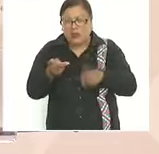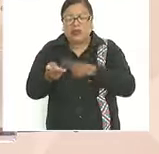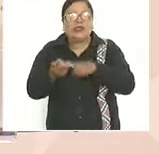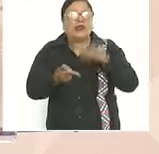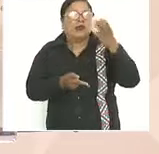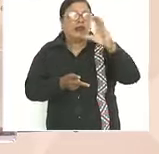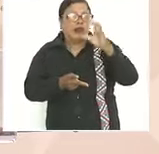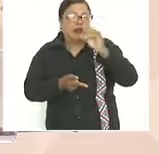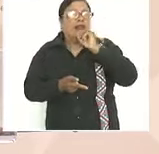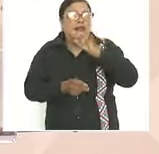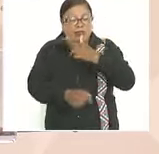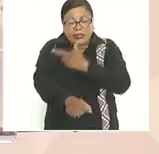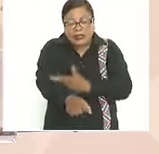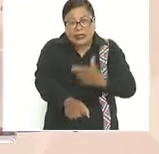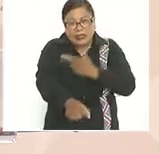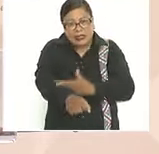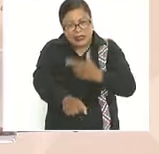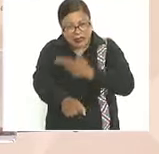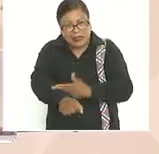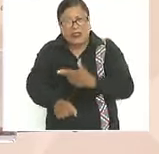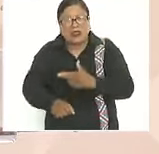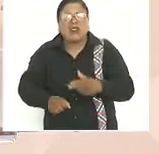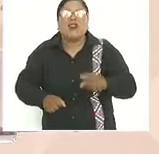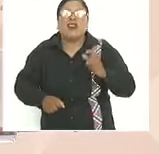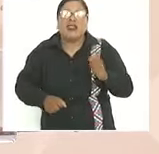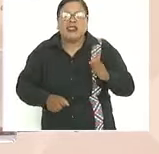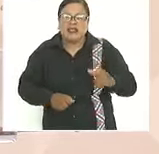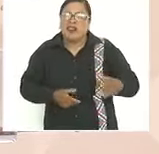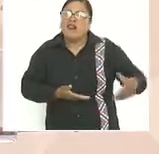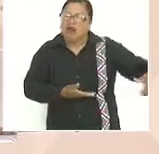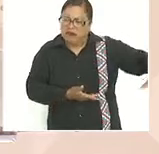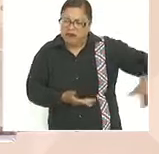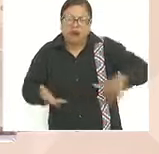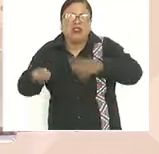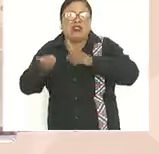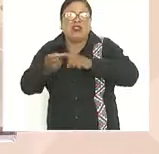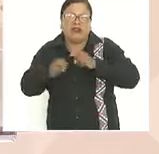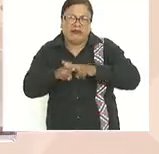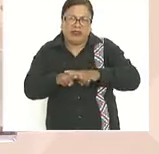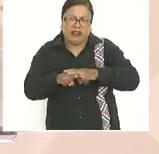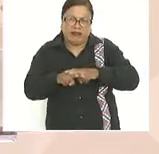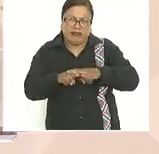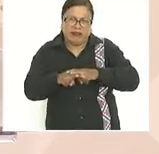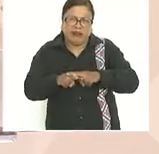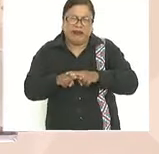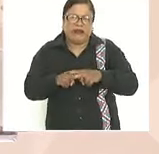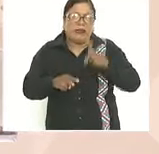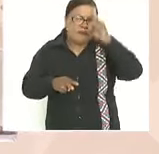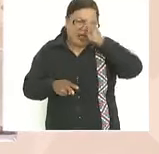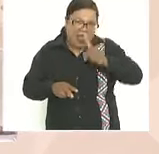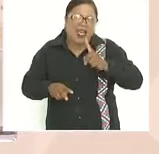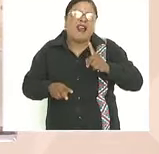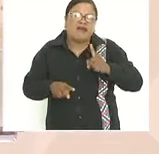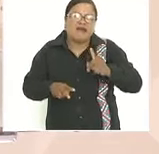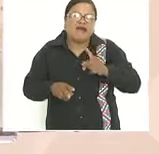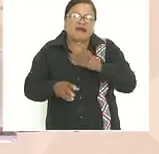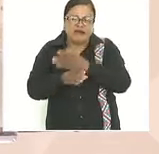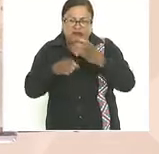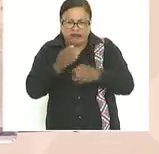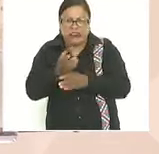rehabilitando toda la vía del tren para carga y para